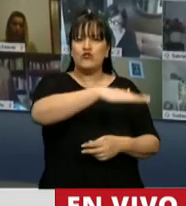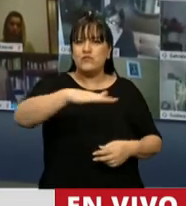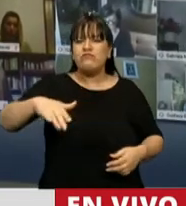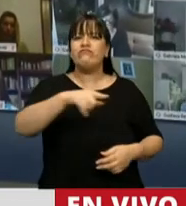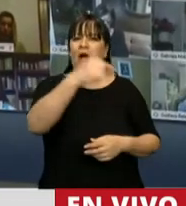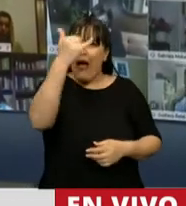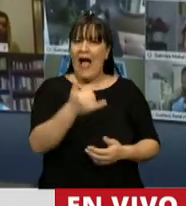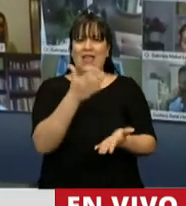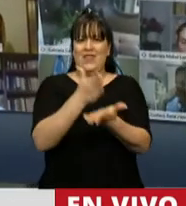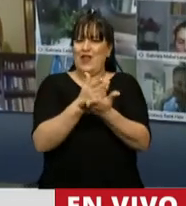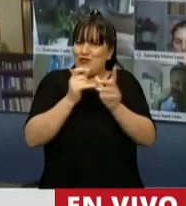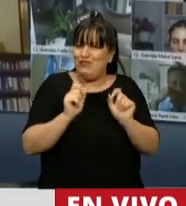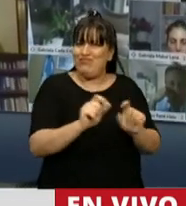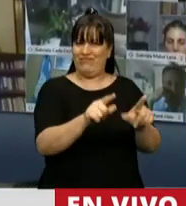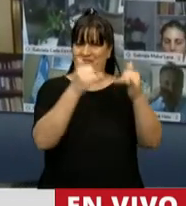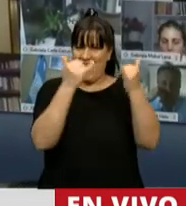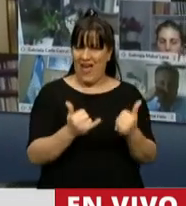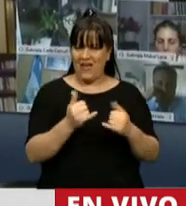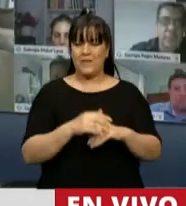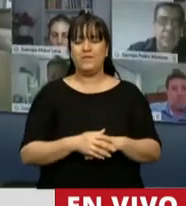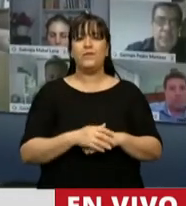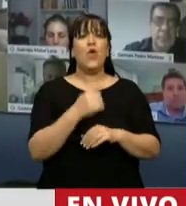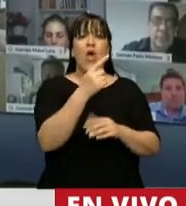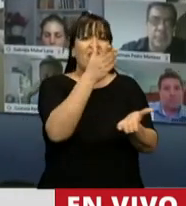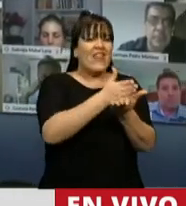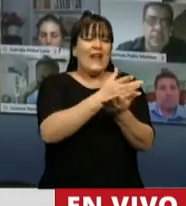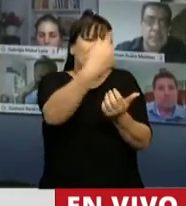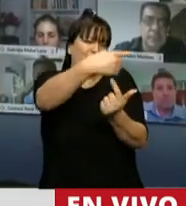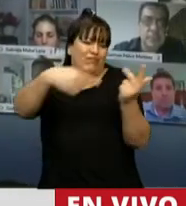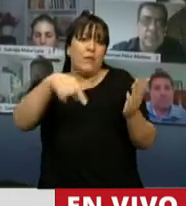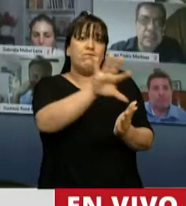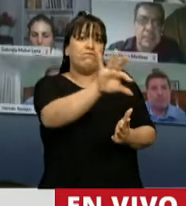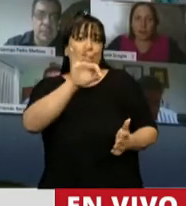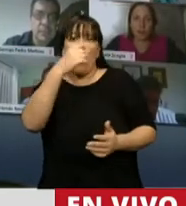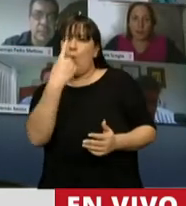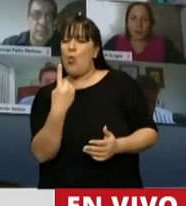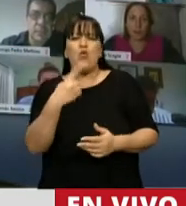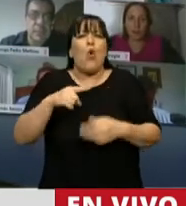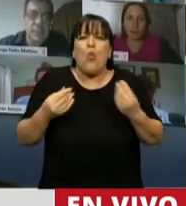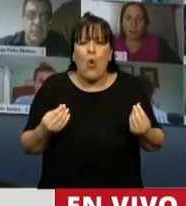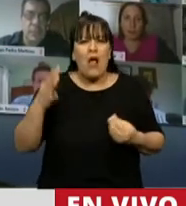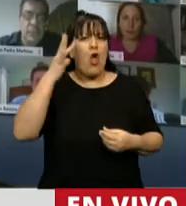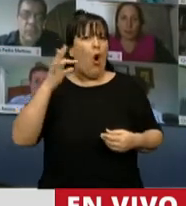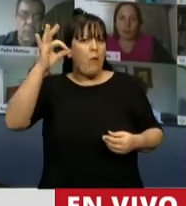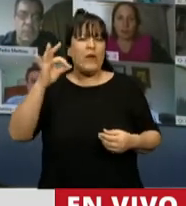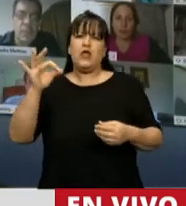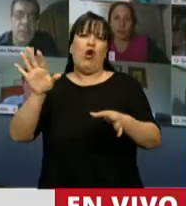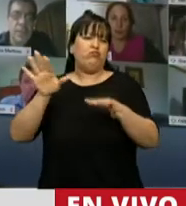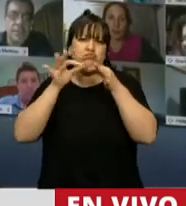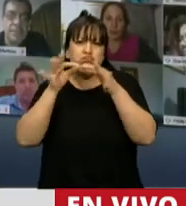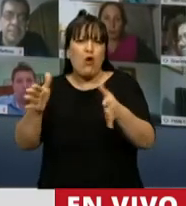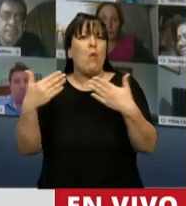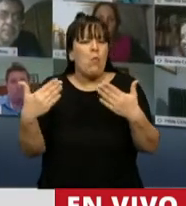como sujetos de derecho. Uno de esos derechos, señora Presidenta, es el derecho a opinar y a ser escuchado,